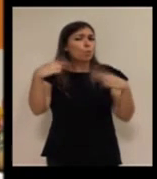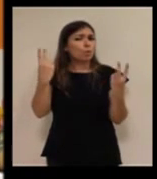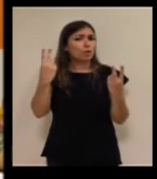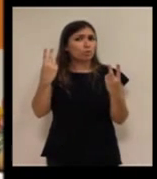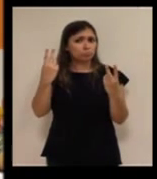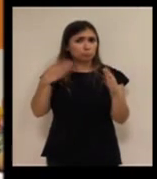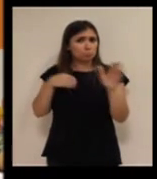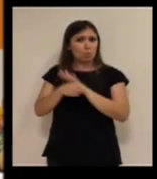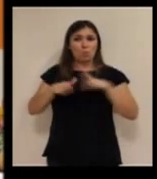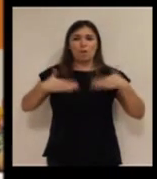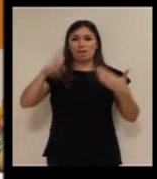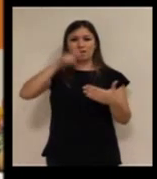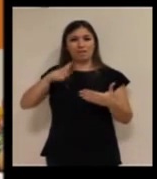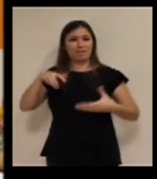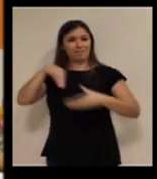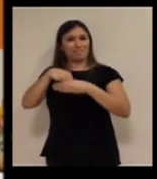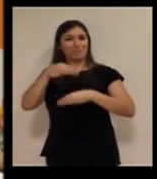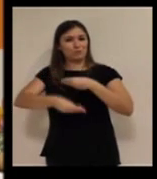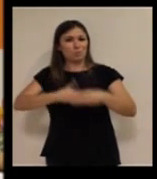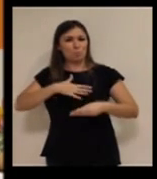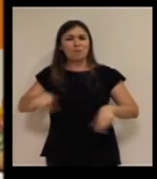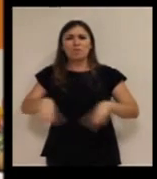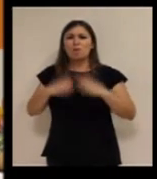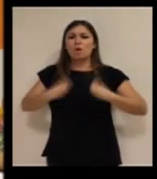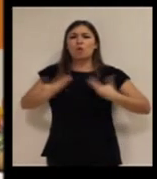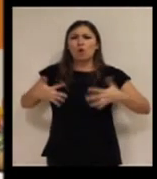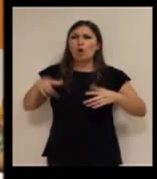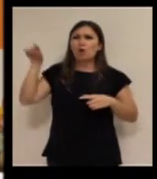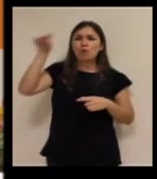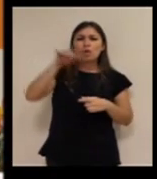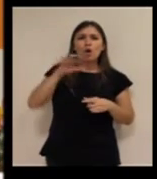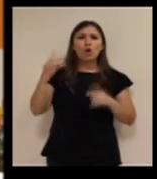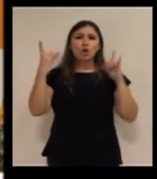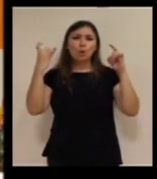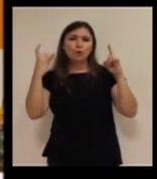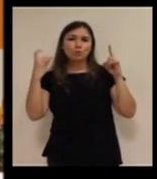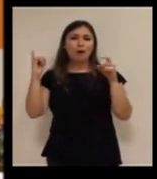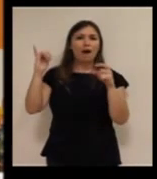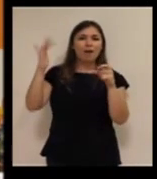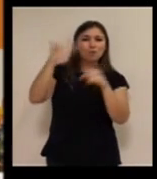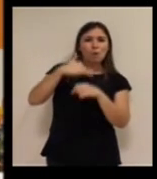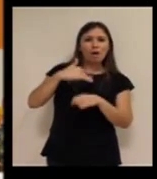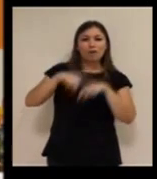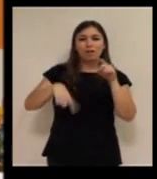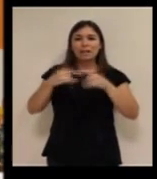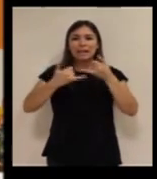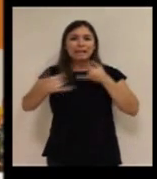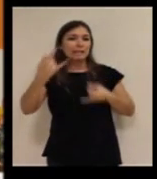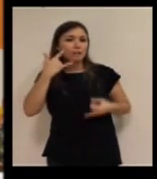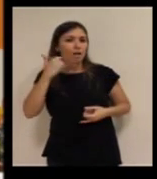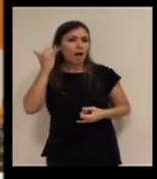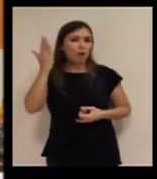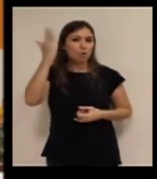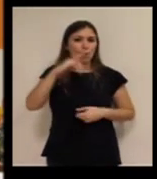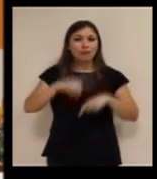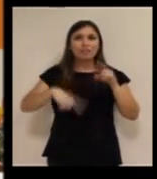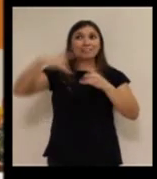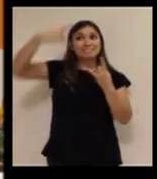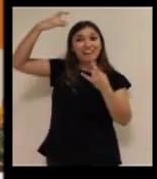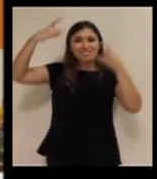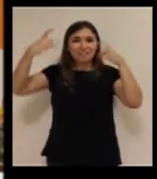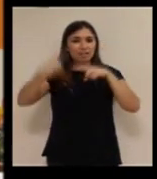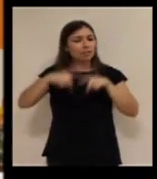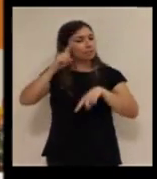accesible para todos, independientemente del lugar donde vivas, de que haya cobertura, de que no la haya, de que haya línea de teléfono, de que sea satelital,